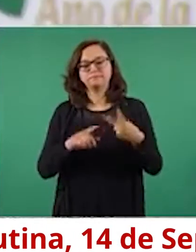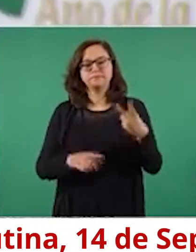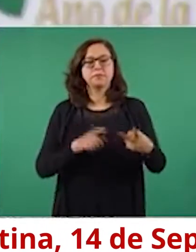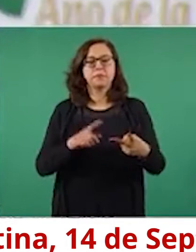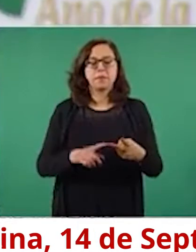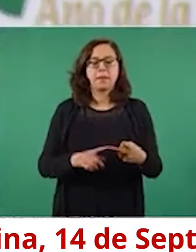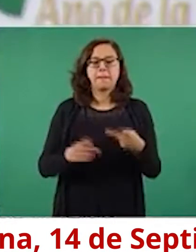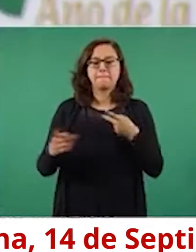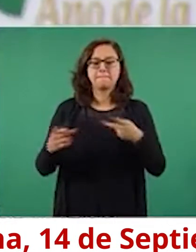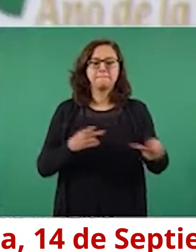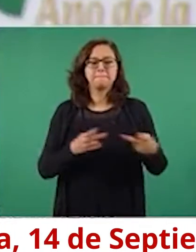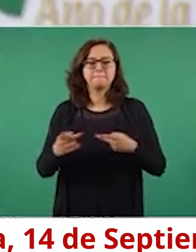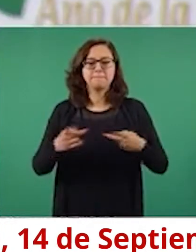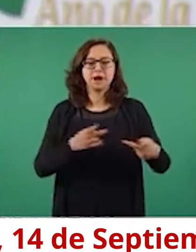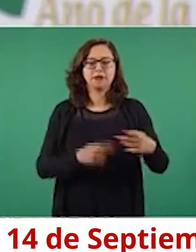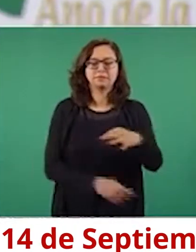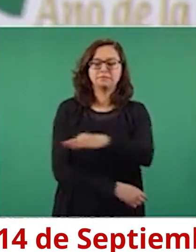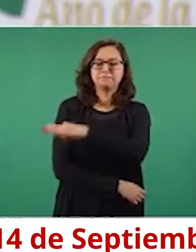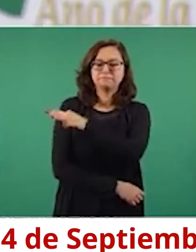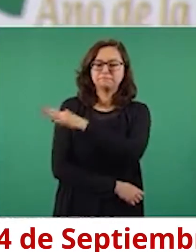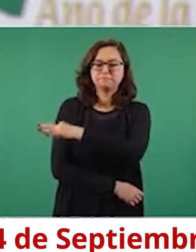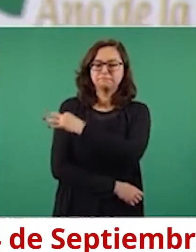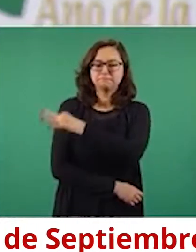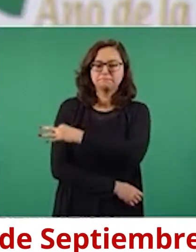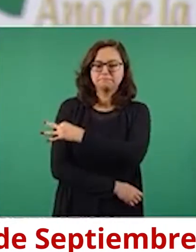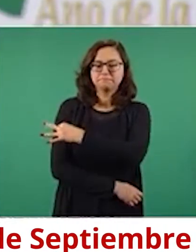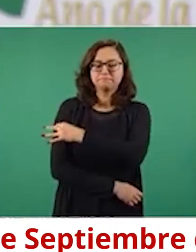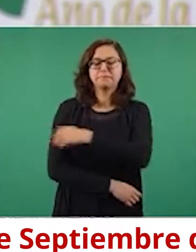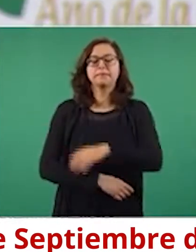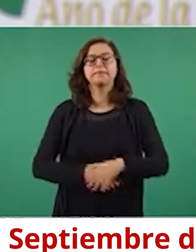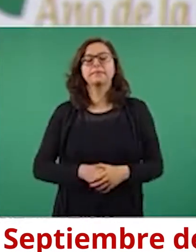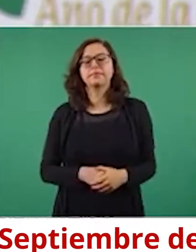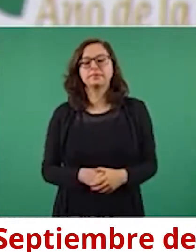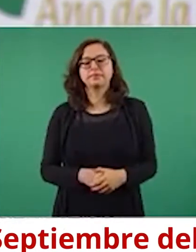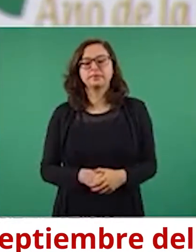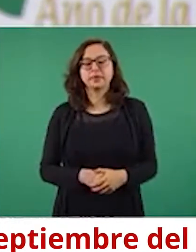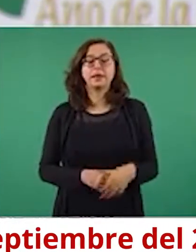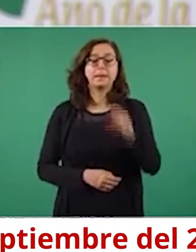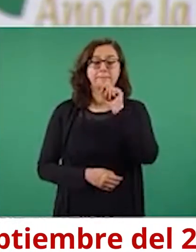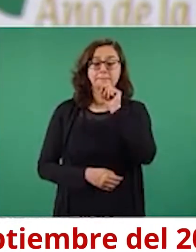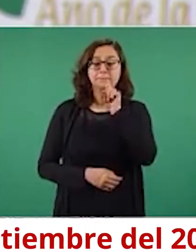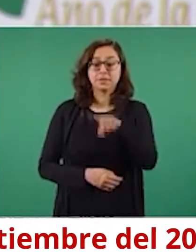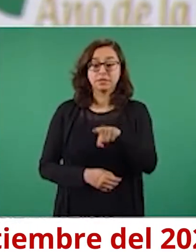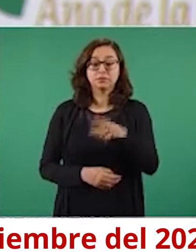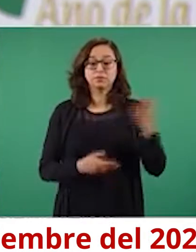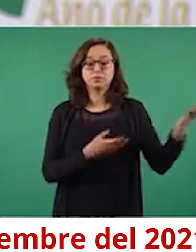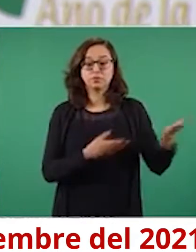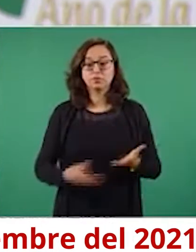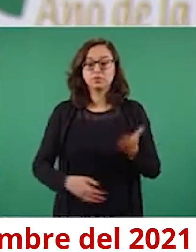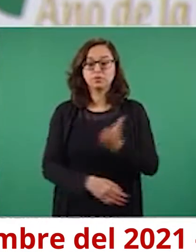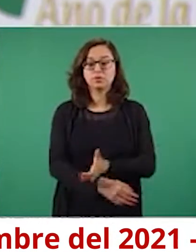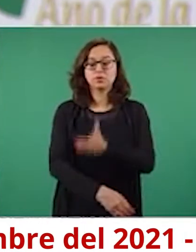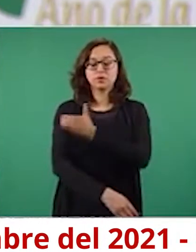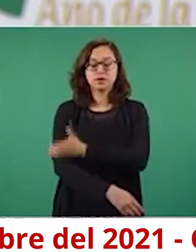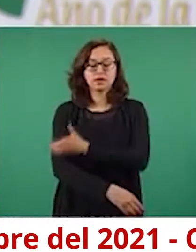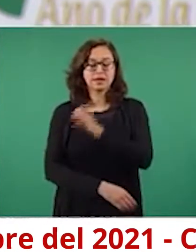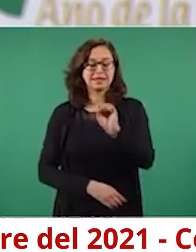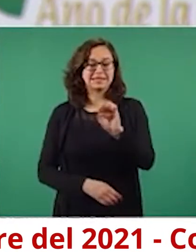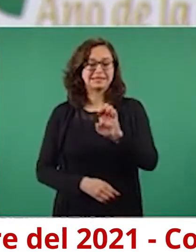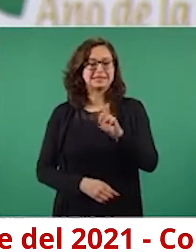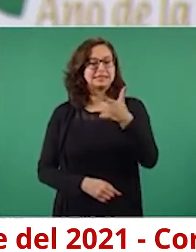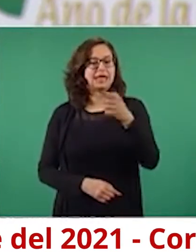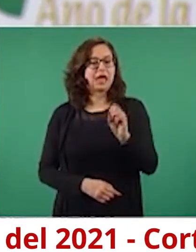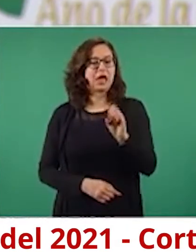Y vamos también a pedirle al secretario de Gobernación, Adán